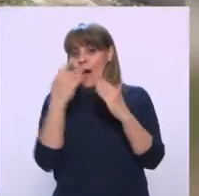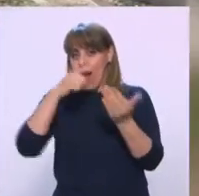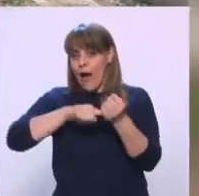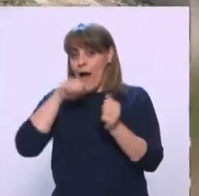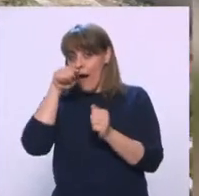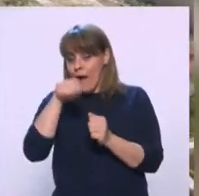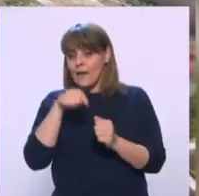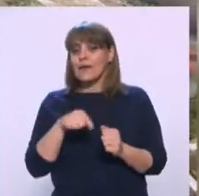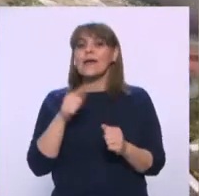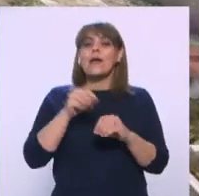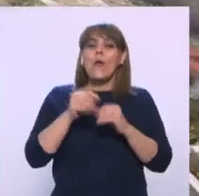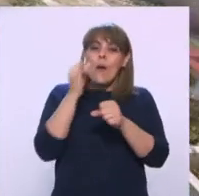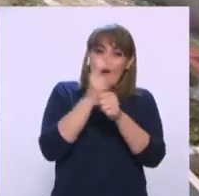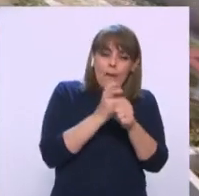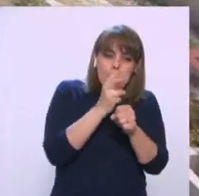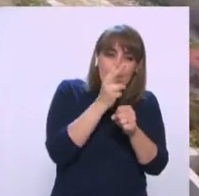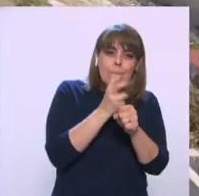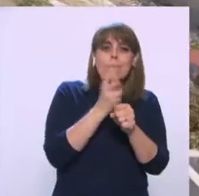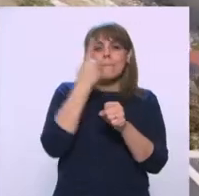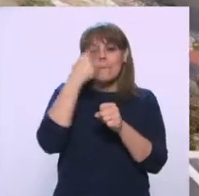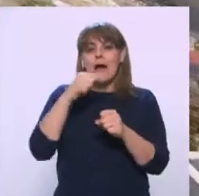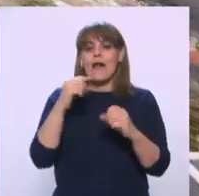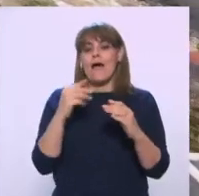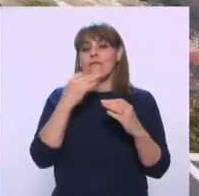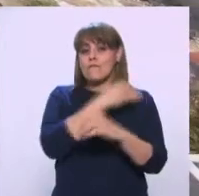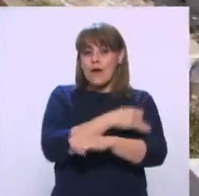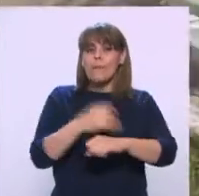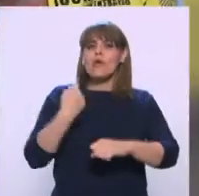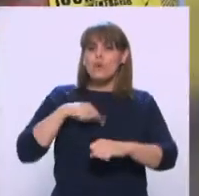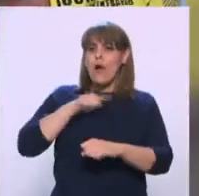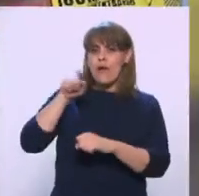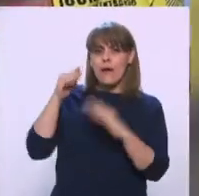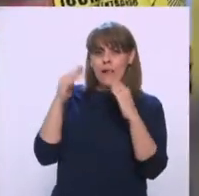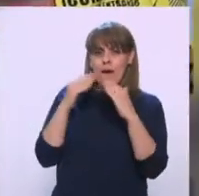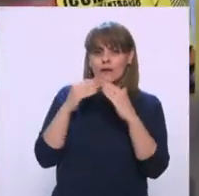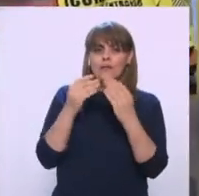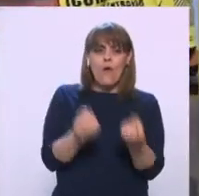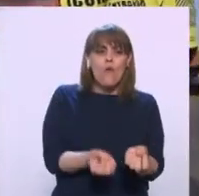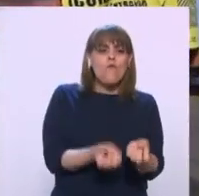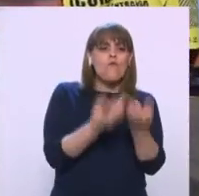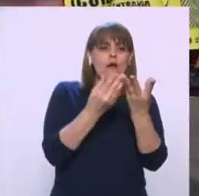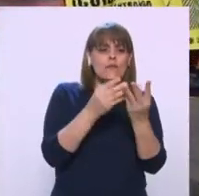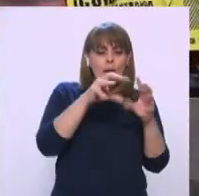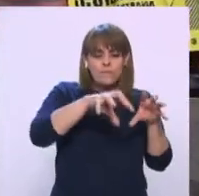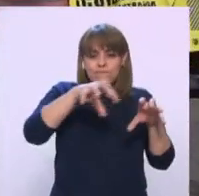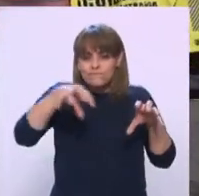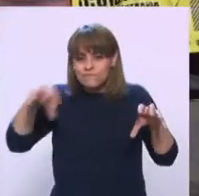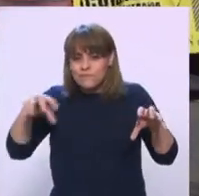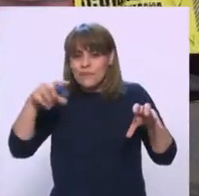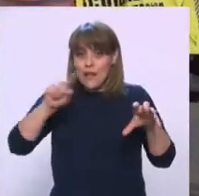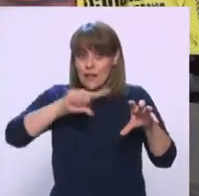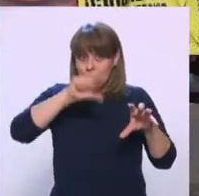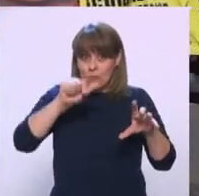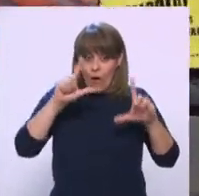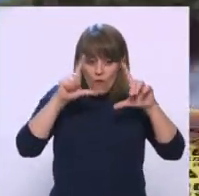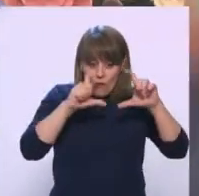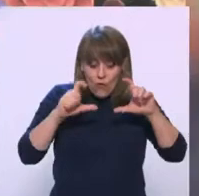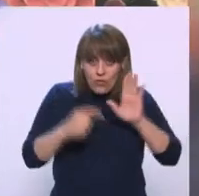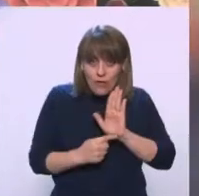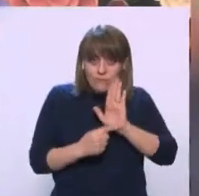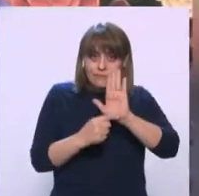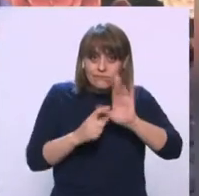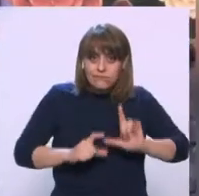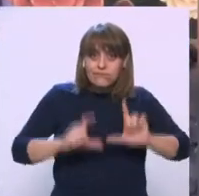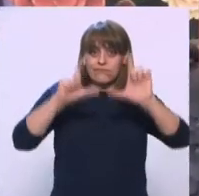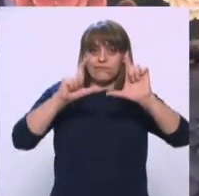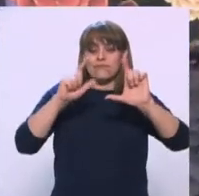es una clarísima invitación a que las familias capitalinas coloquemos una ofrenda en nuestras casas y con ella compartamos fotografías suyas en las